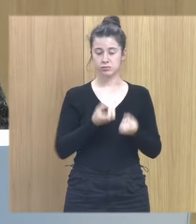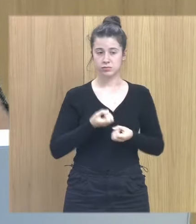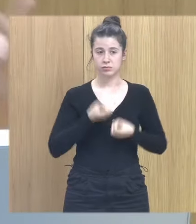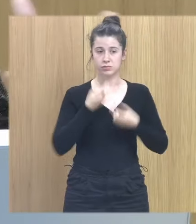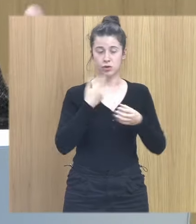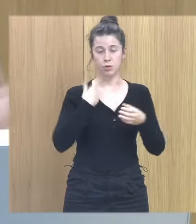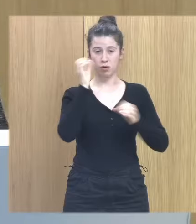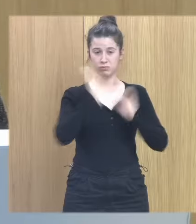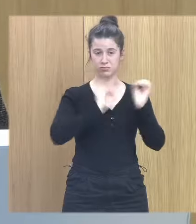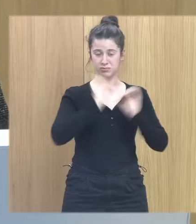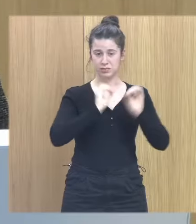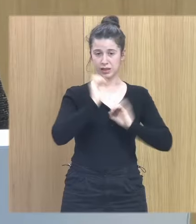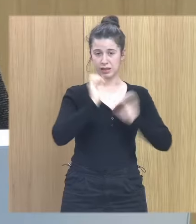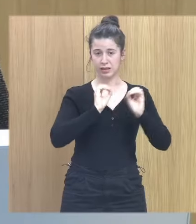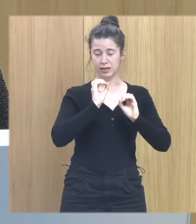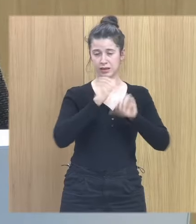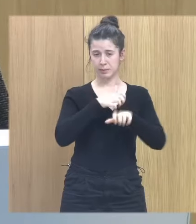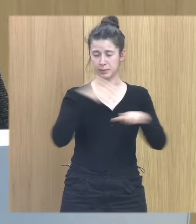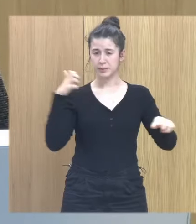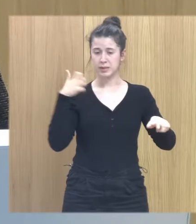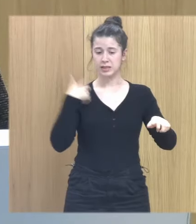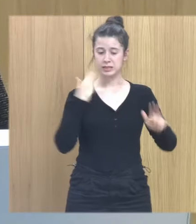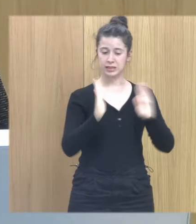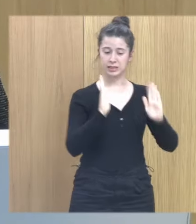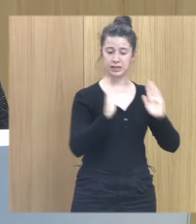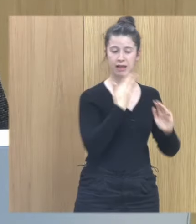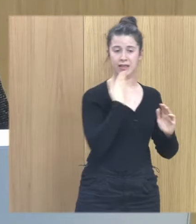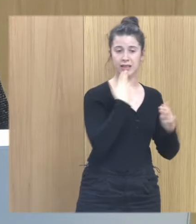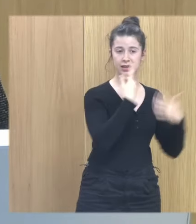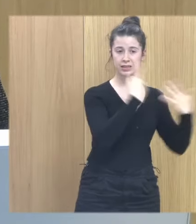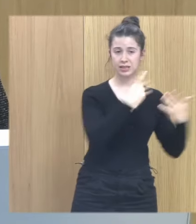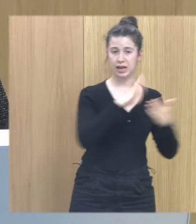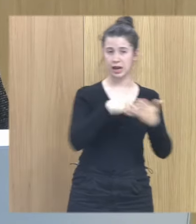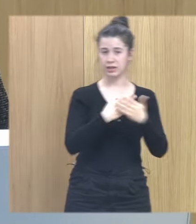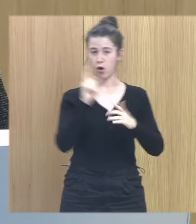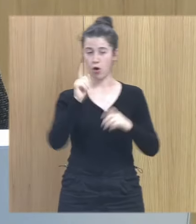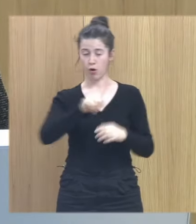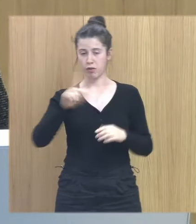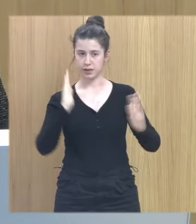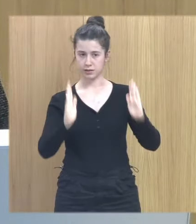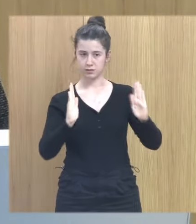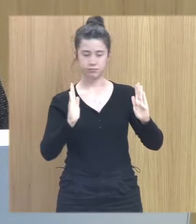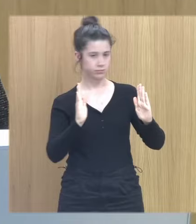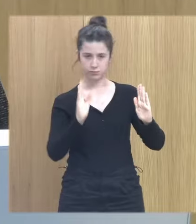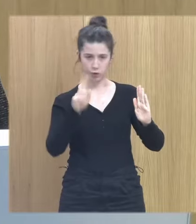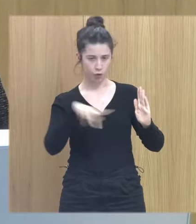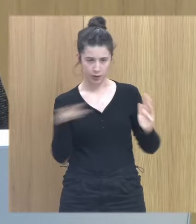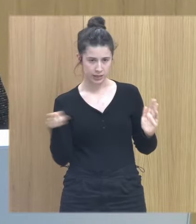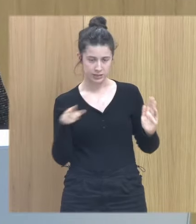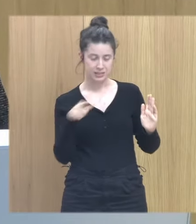incidencia los estudios dicen de máxima incidencia es entre los 6 y los 11 años. No es verdad. Es la edad de máxima revelación.